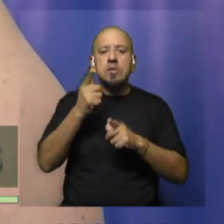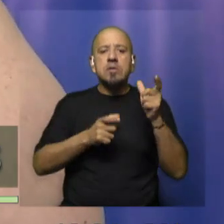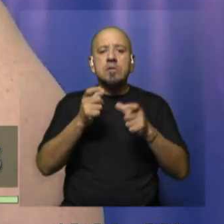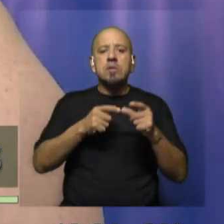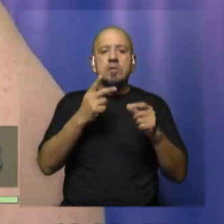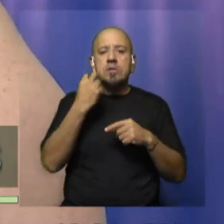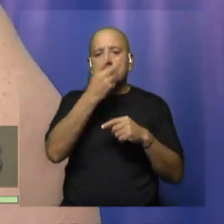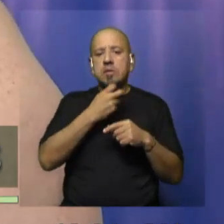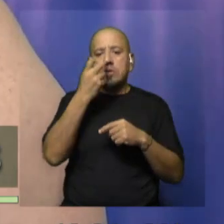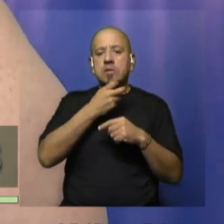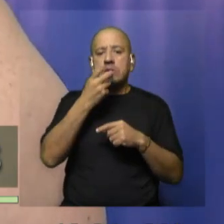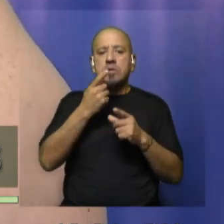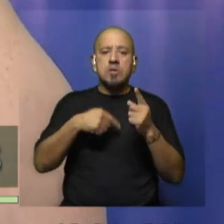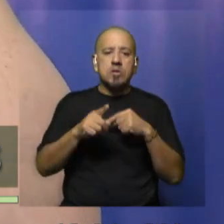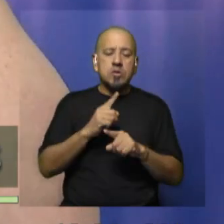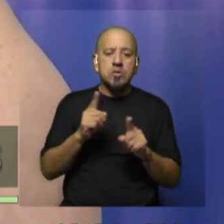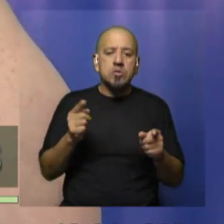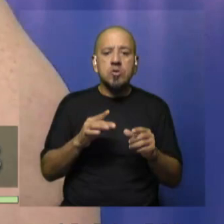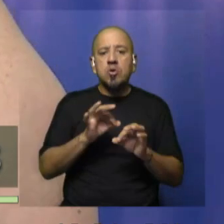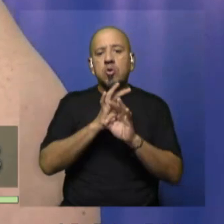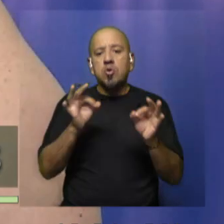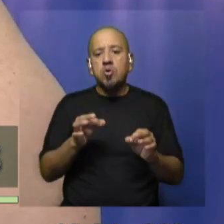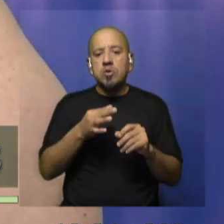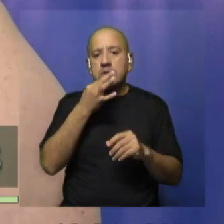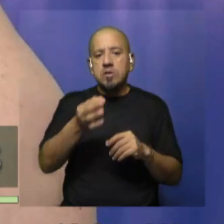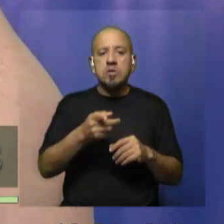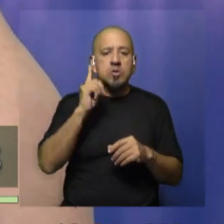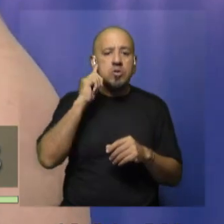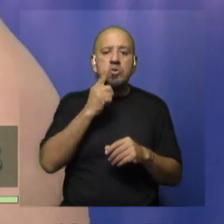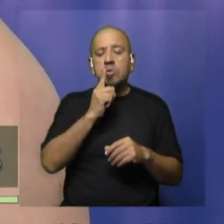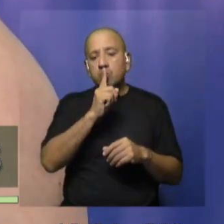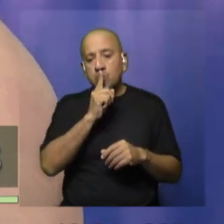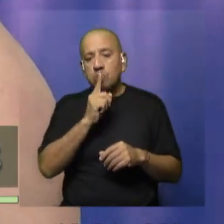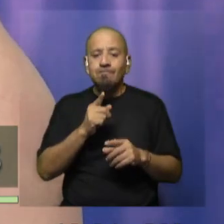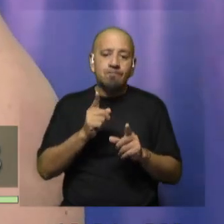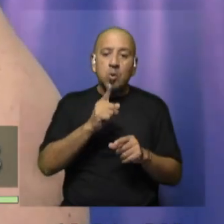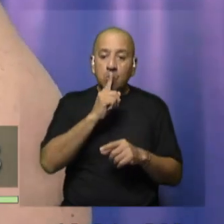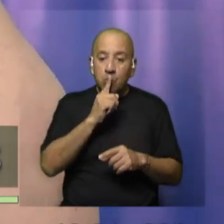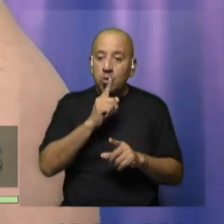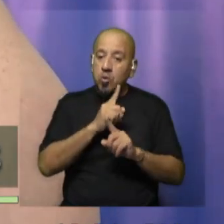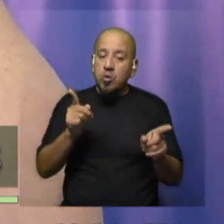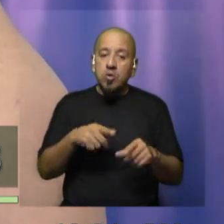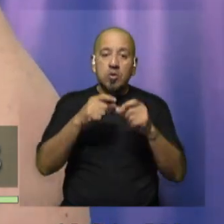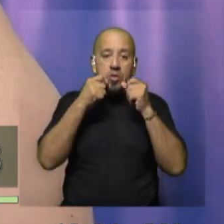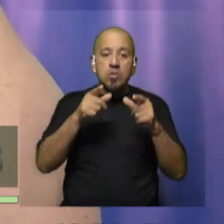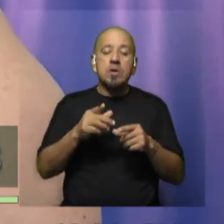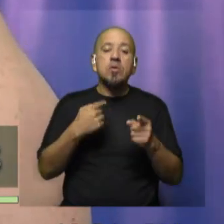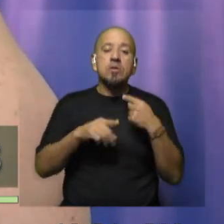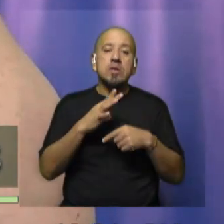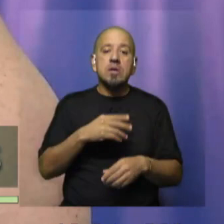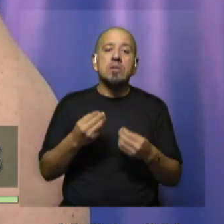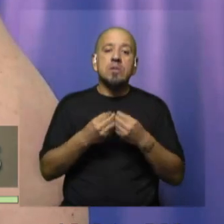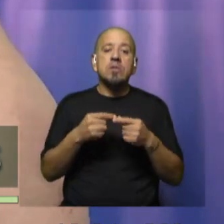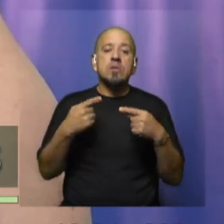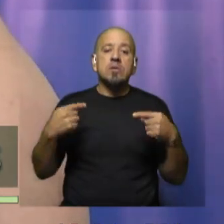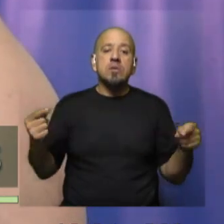leen los labios y no necesariamente. O se les dice sordomudos cuando son sordos, porque no es que son mudos, tienen otra lengua. Entonces hay muchas cuestiones de las